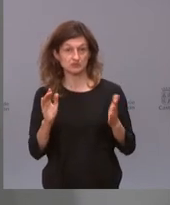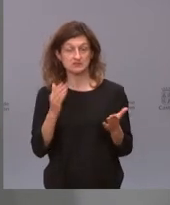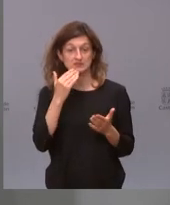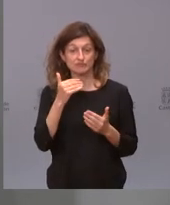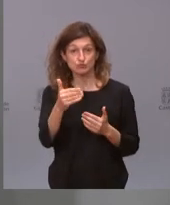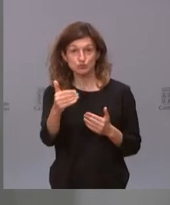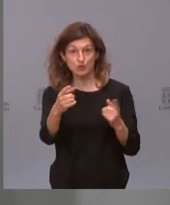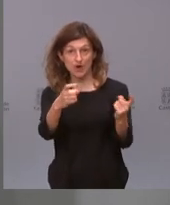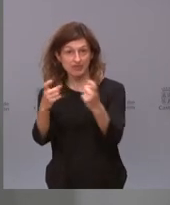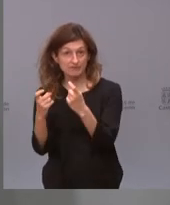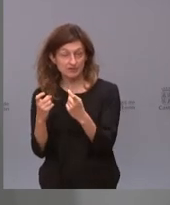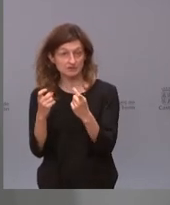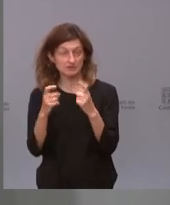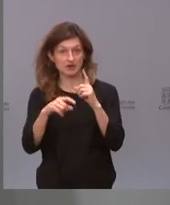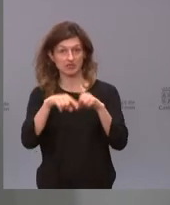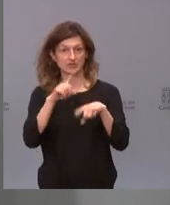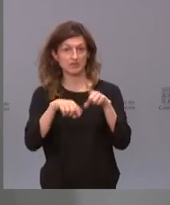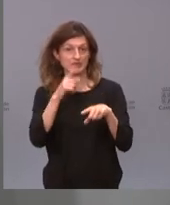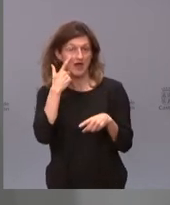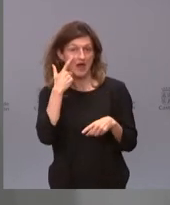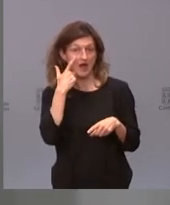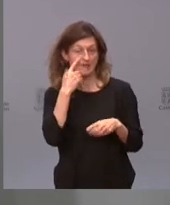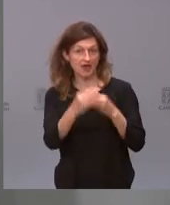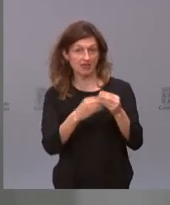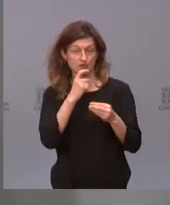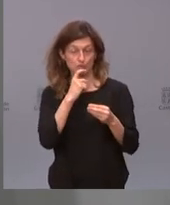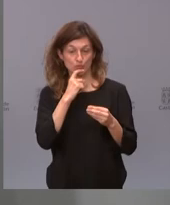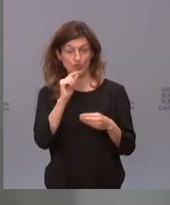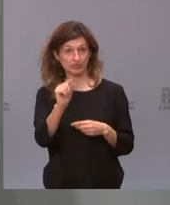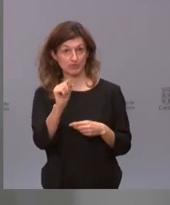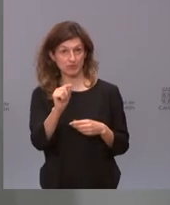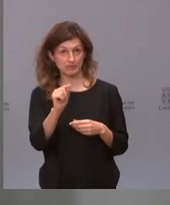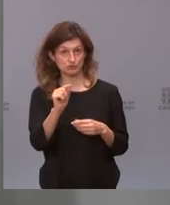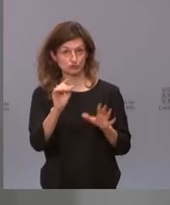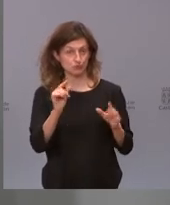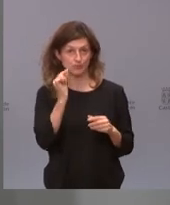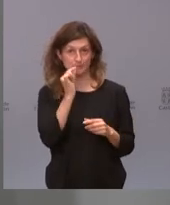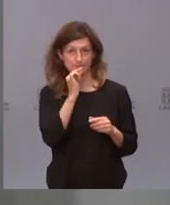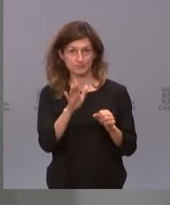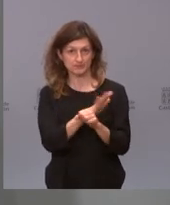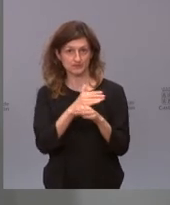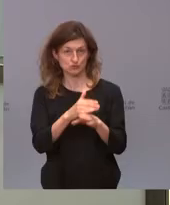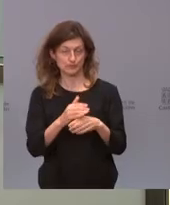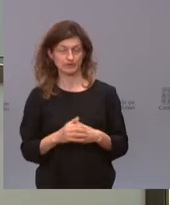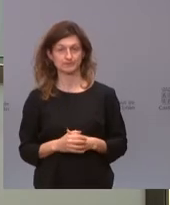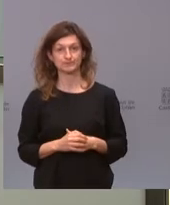necesario, pues habría que ver cómo lo ampliamos. En este momento yo creo que estamos cubriendo bien con lo que estamos haciendo.